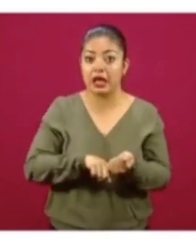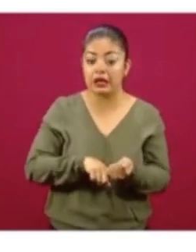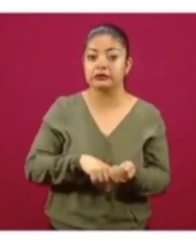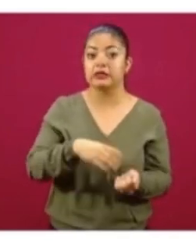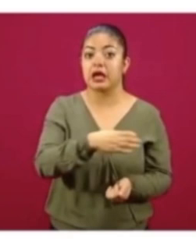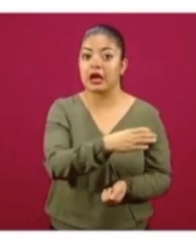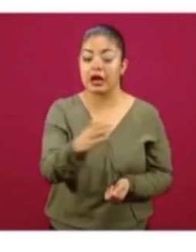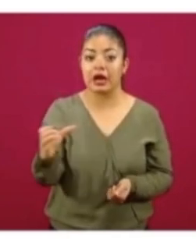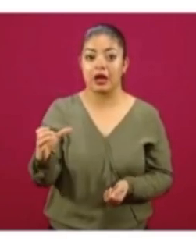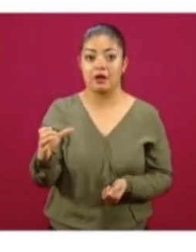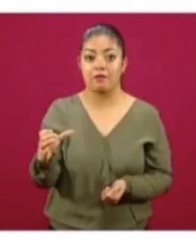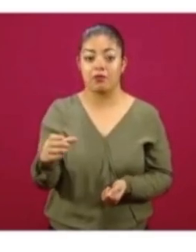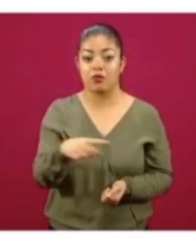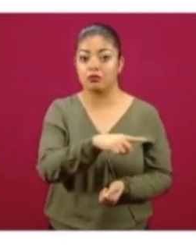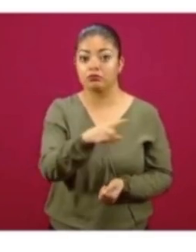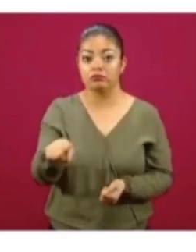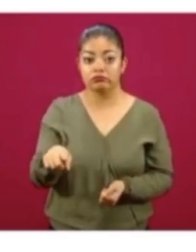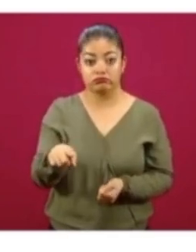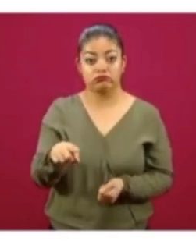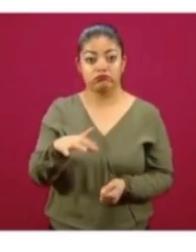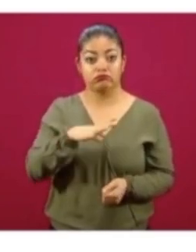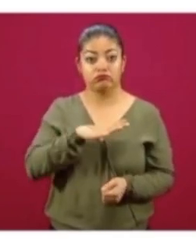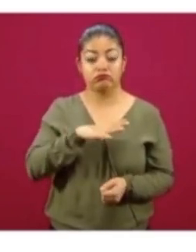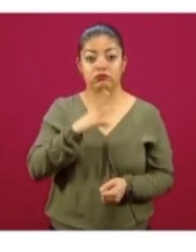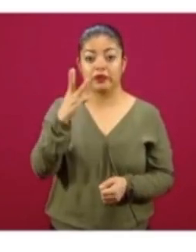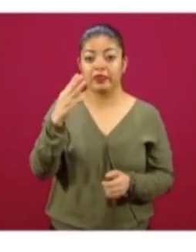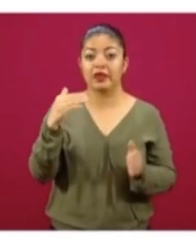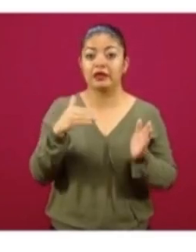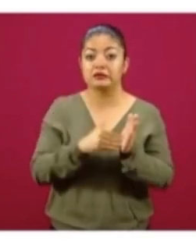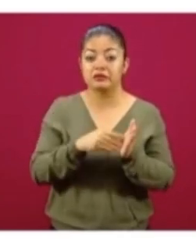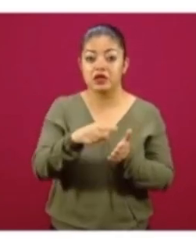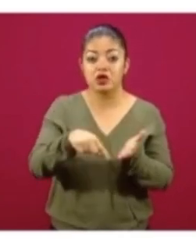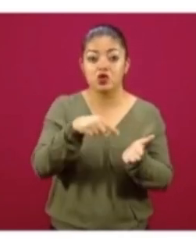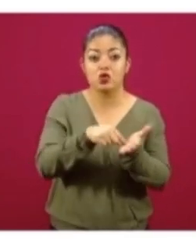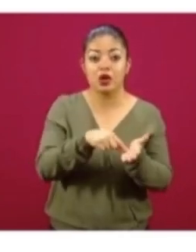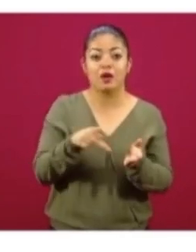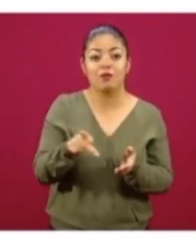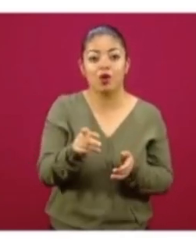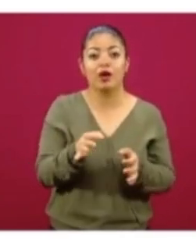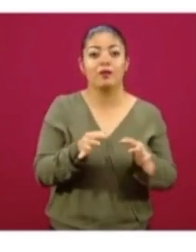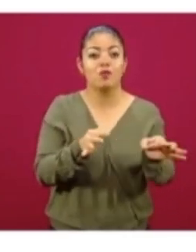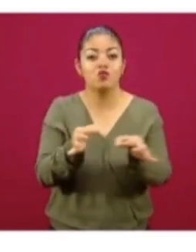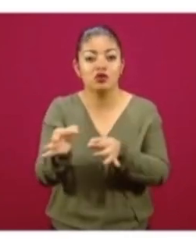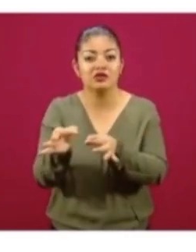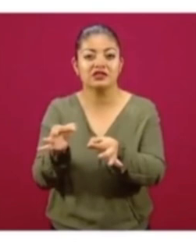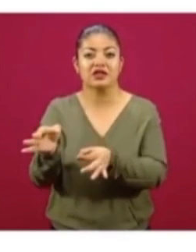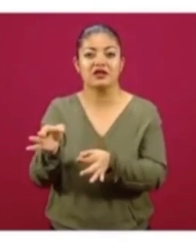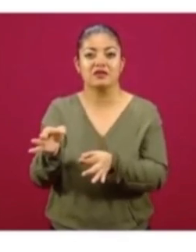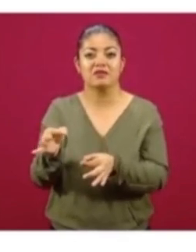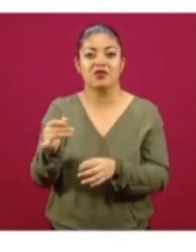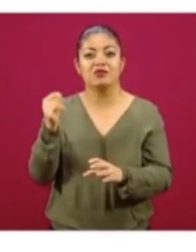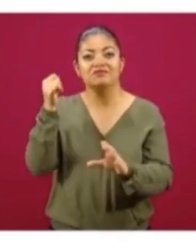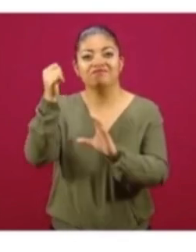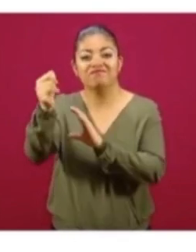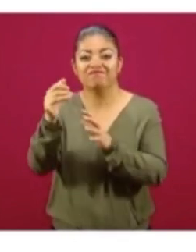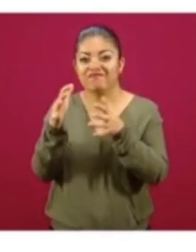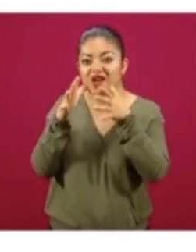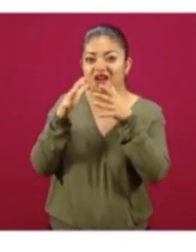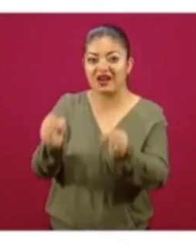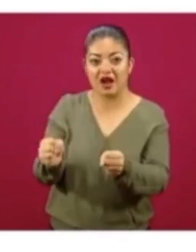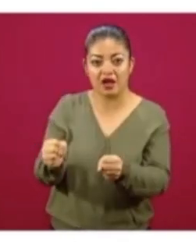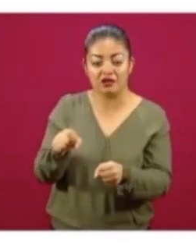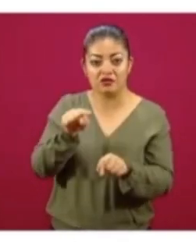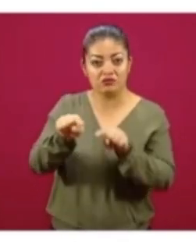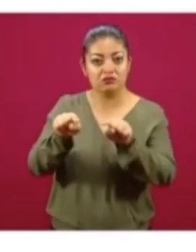arraigados en más de tres mil espacios de vida, localidades, comunidades, ejidos, rancherías. Y